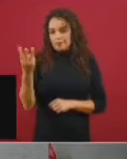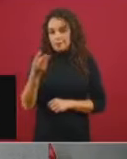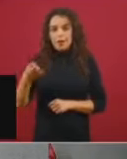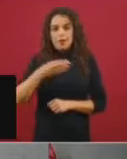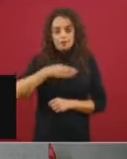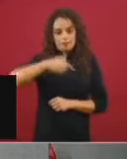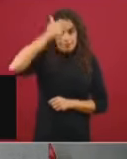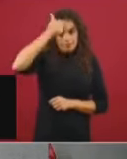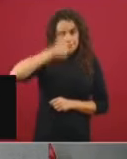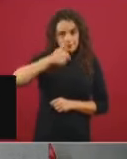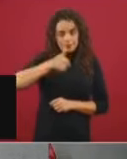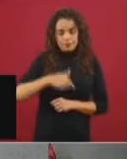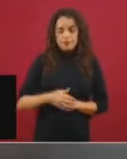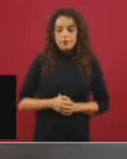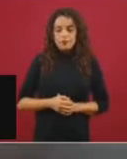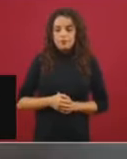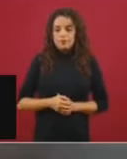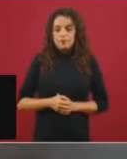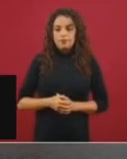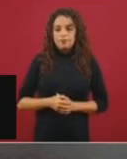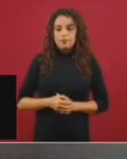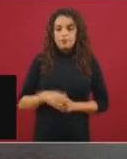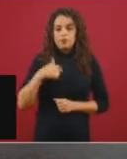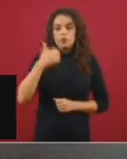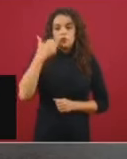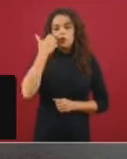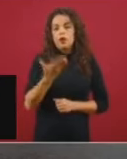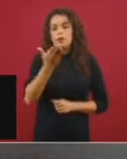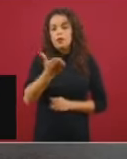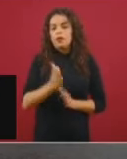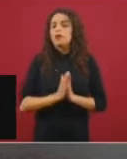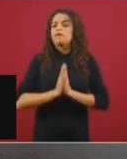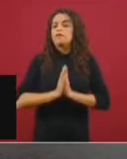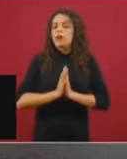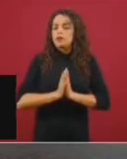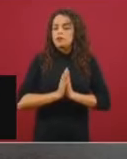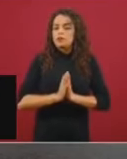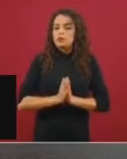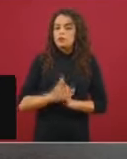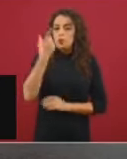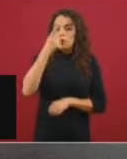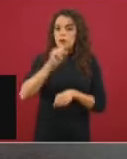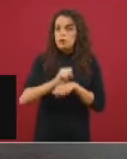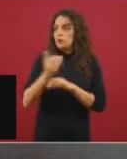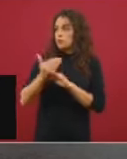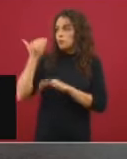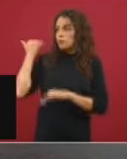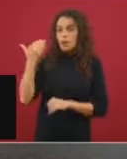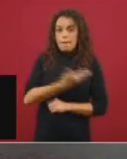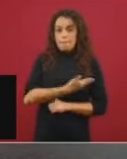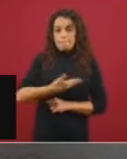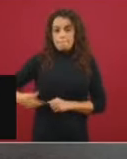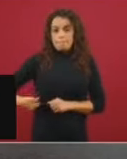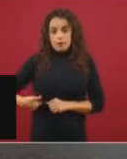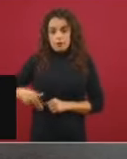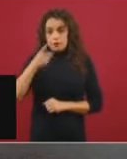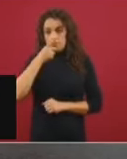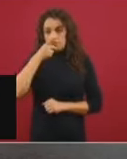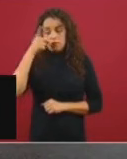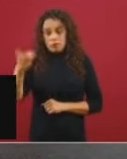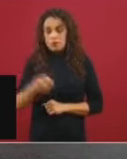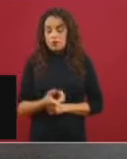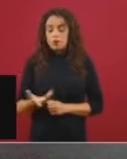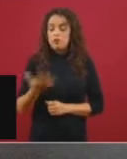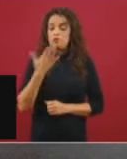Antes de hacerle mi pregunta, quería pedirle un favor. La semana pasada que el presidente estuvo hablando de que el cubrebocas no tenía base científica